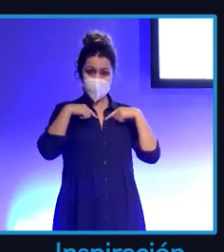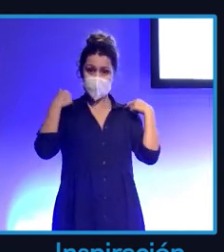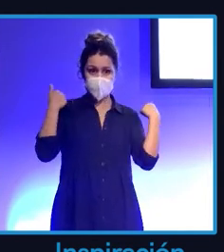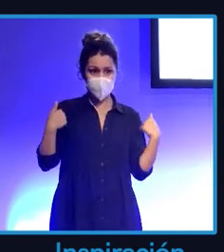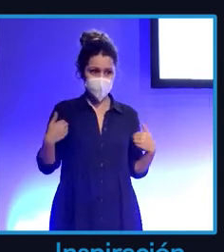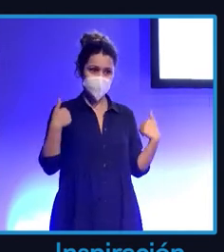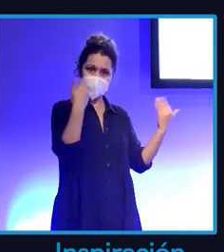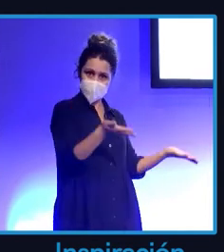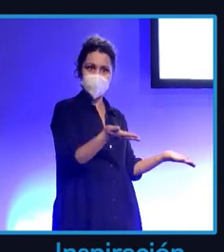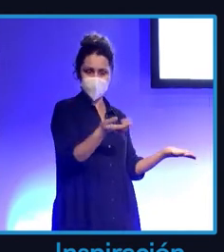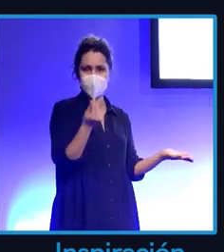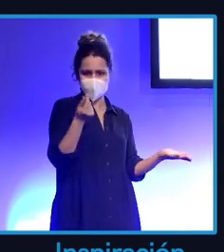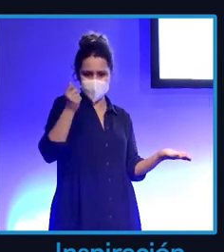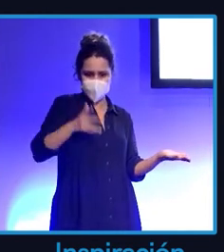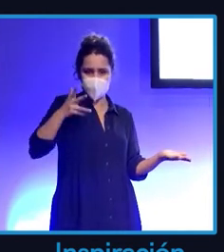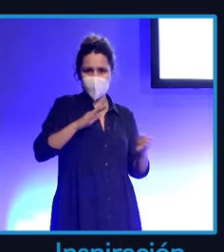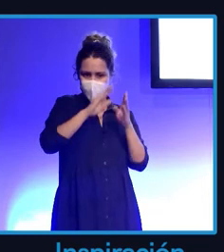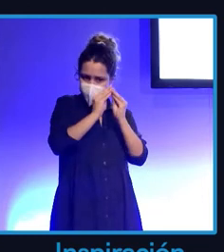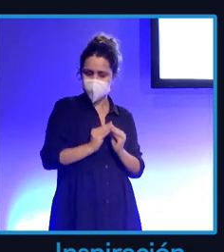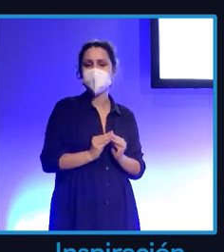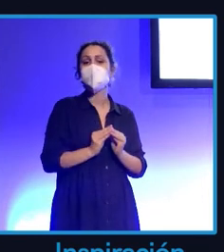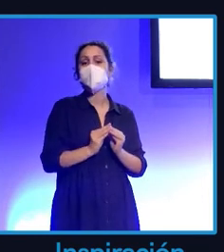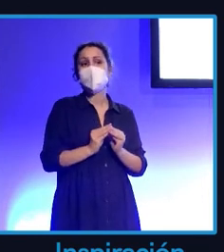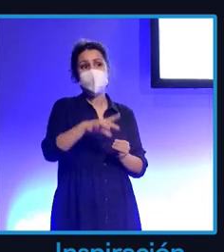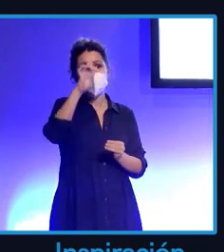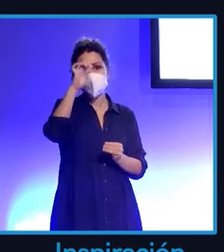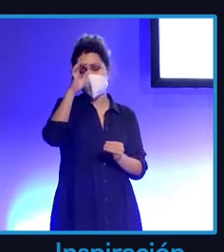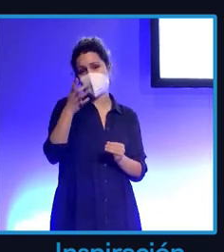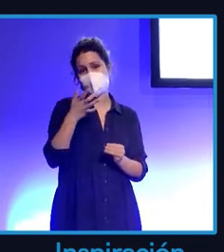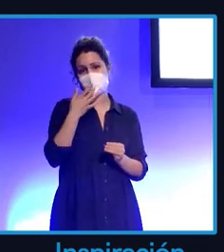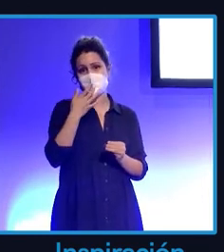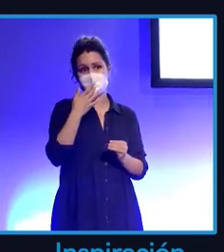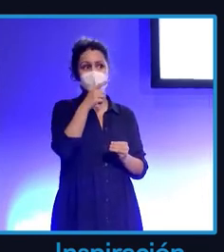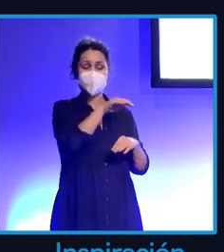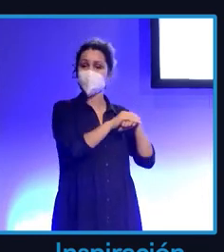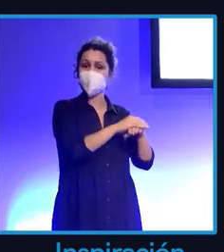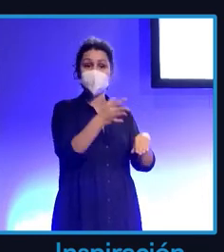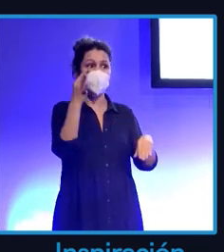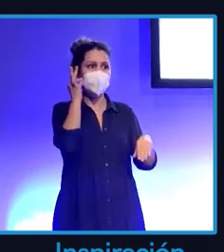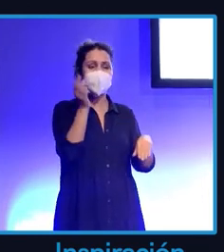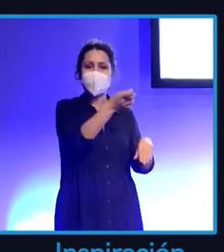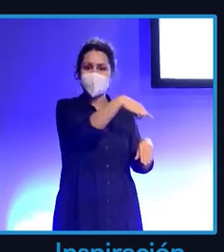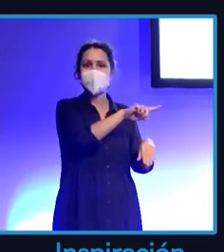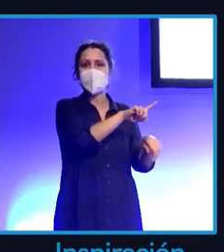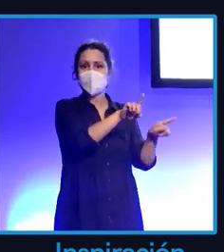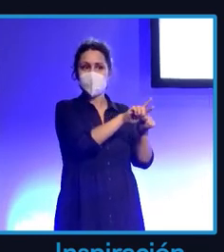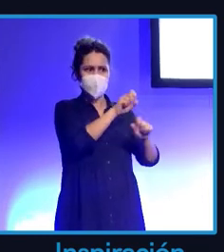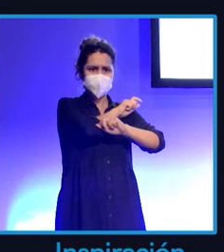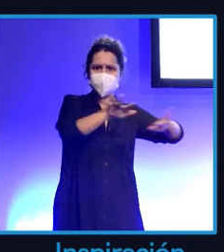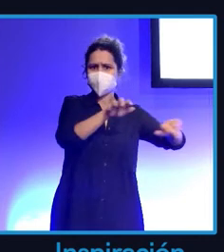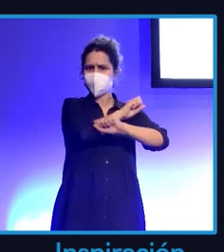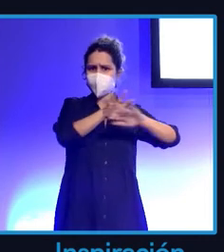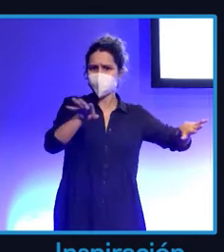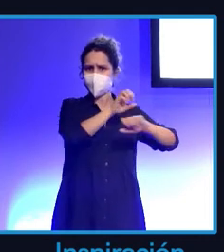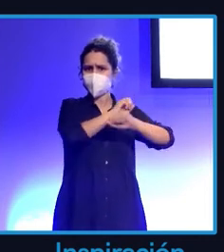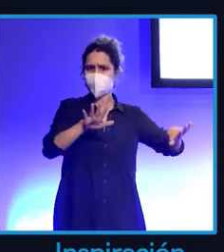te cuesta lo suyo, no sabes si realmente a tu amiga es el target, tiene el target. Estás llegando a la persona que tienes que